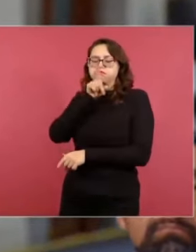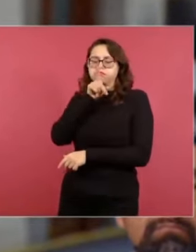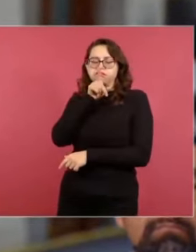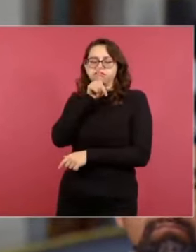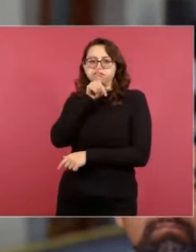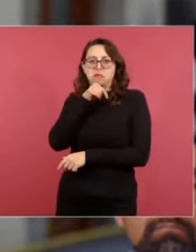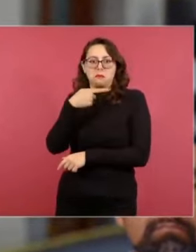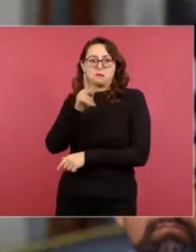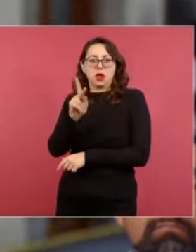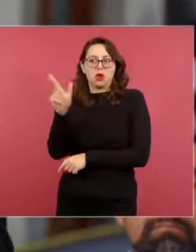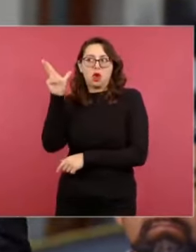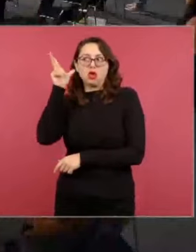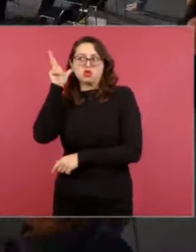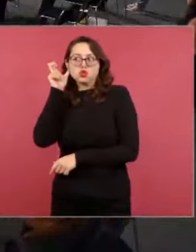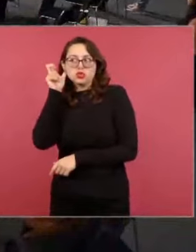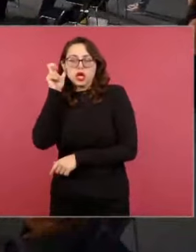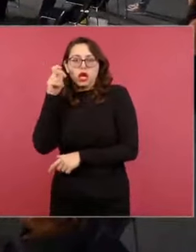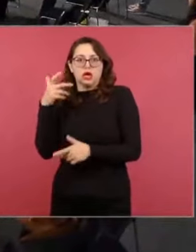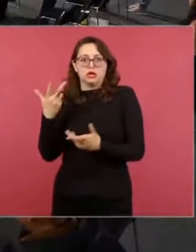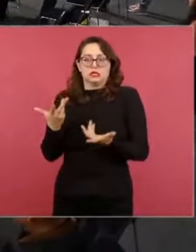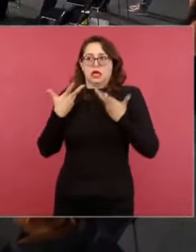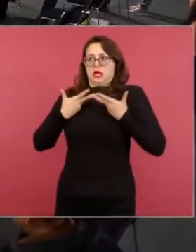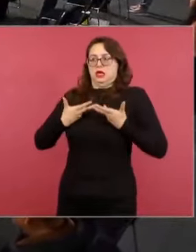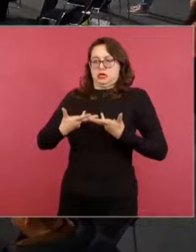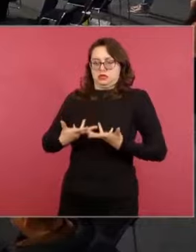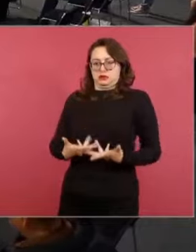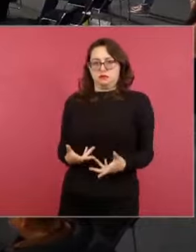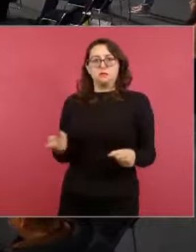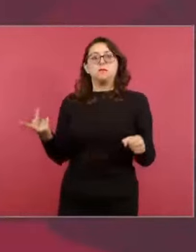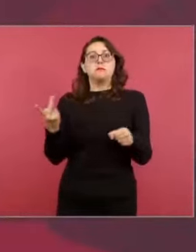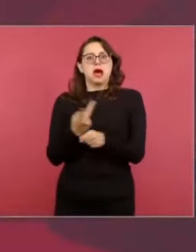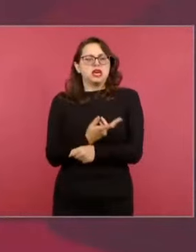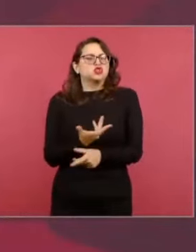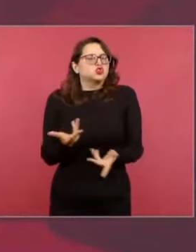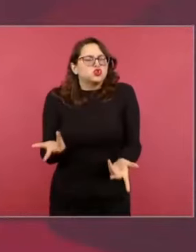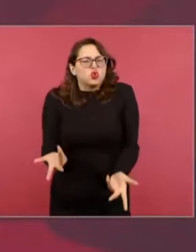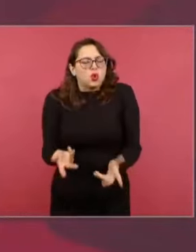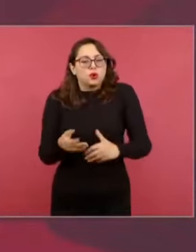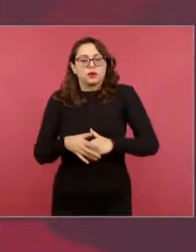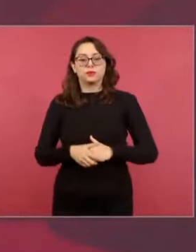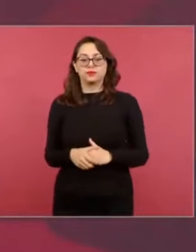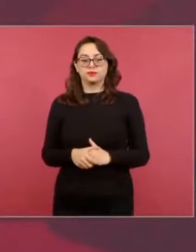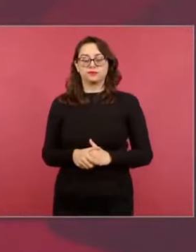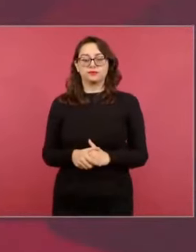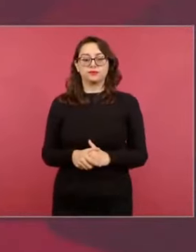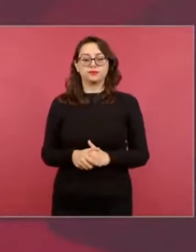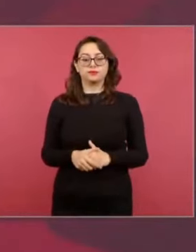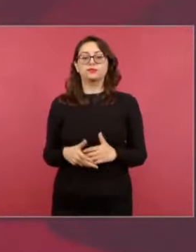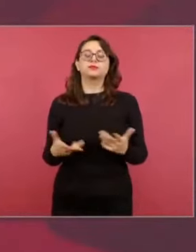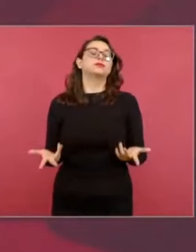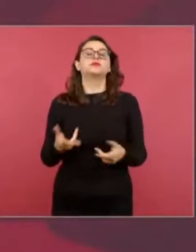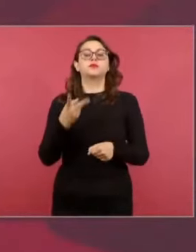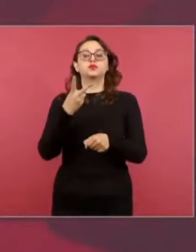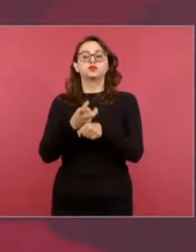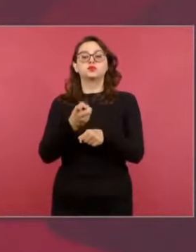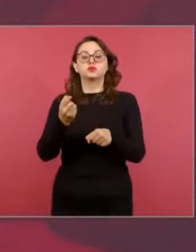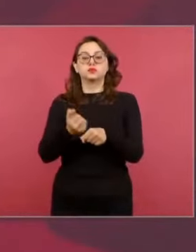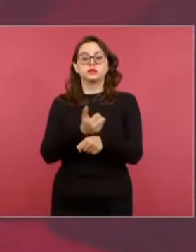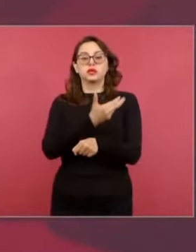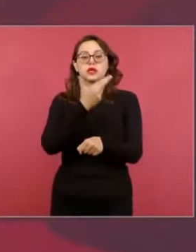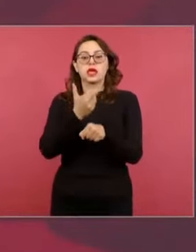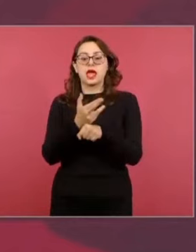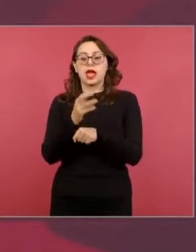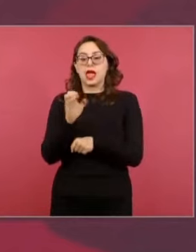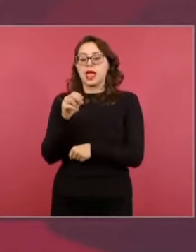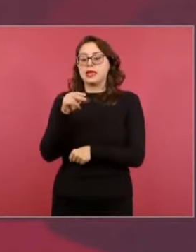pero creo que fue algo muy cercano. El reporte que tenemos, insisto, que nos dio el subsecretario Encinas es que no hubo